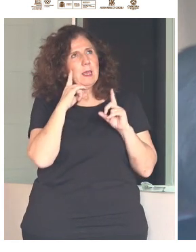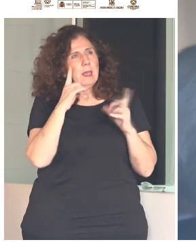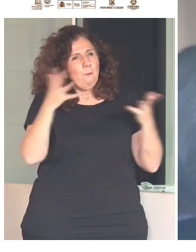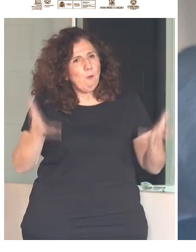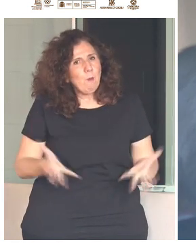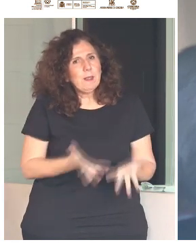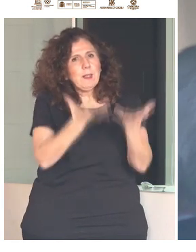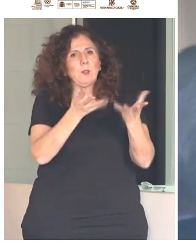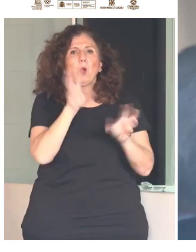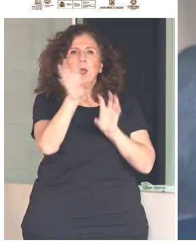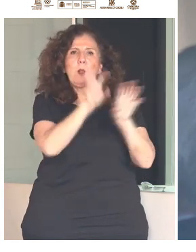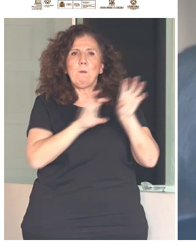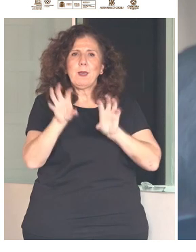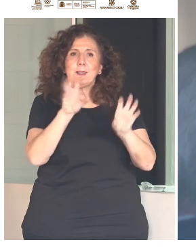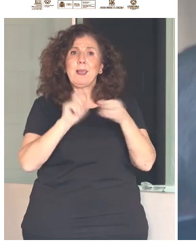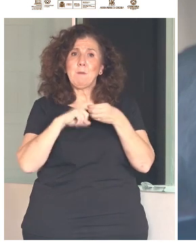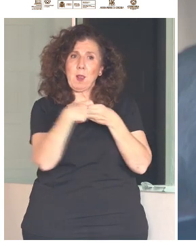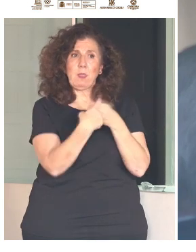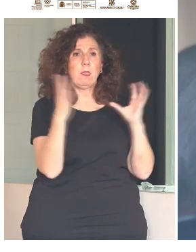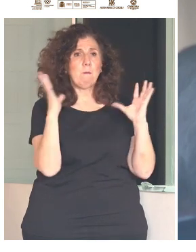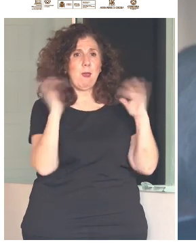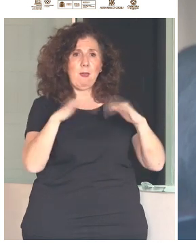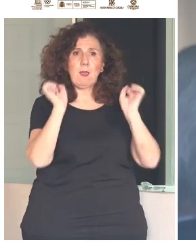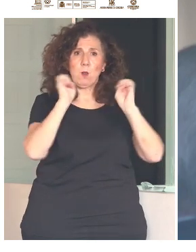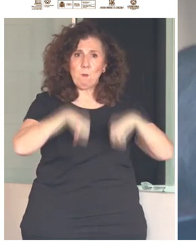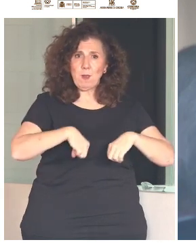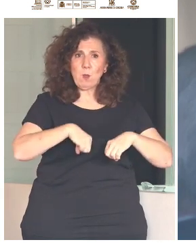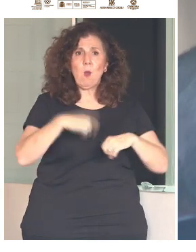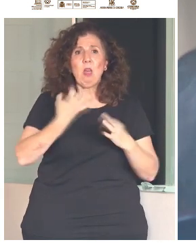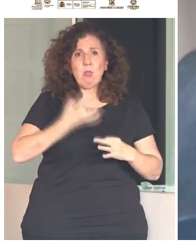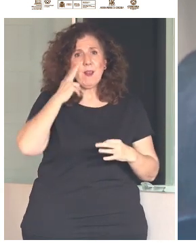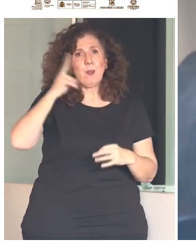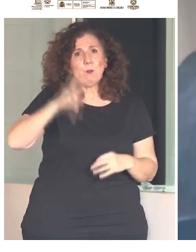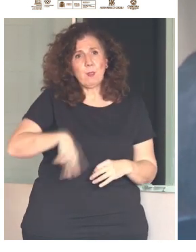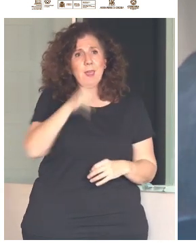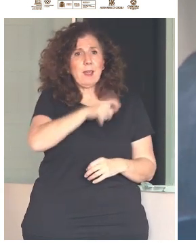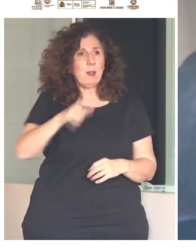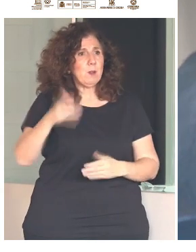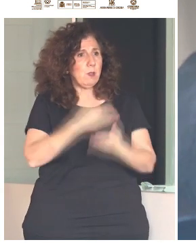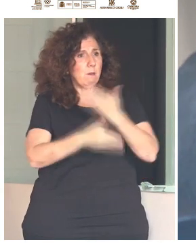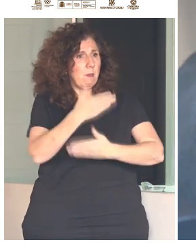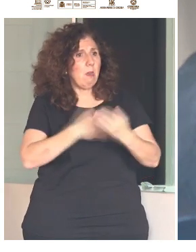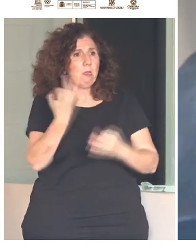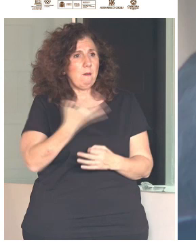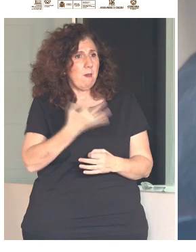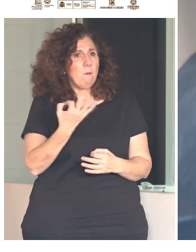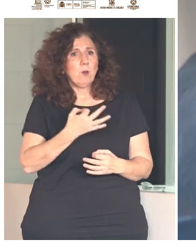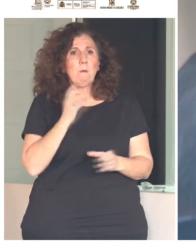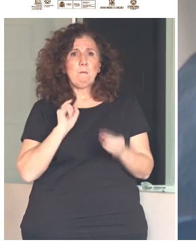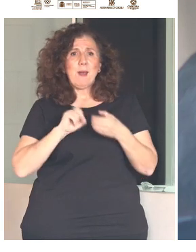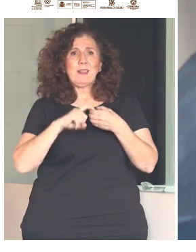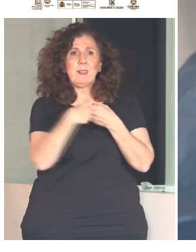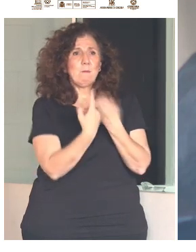España, a reconocer que las personas con discapacidad tenemos derecho a participar en igual de